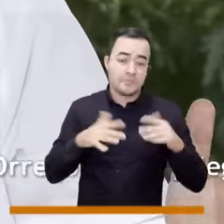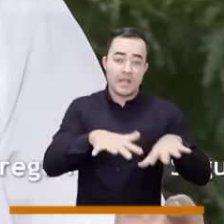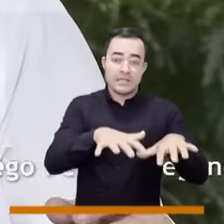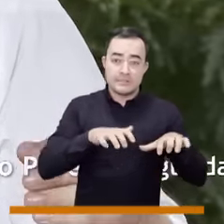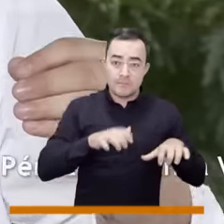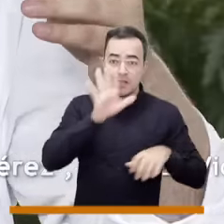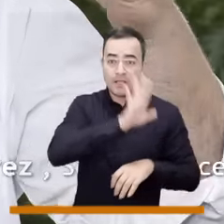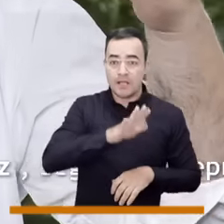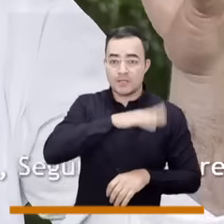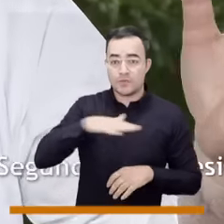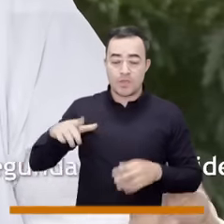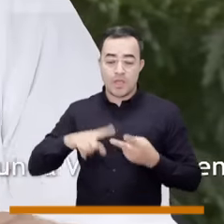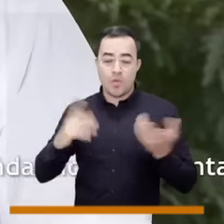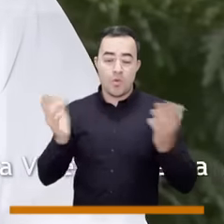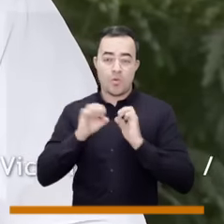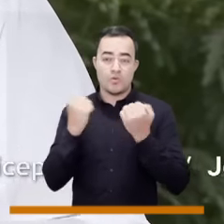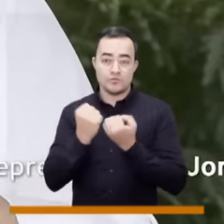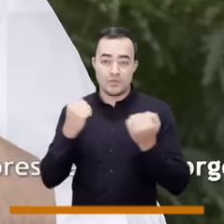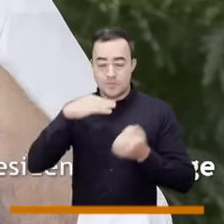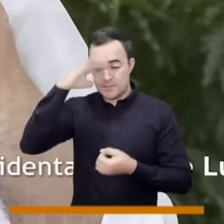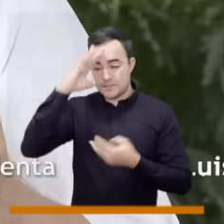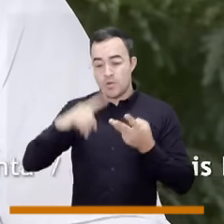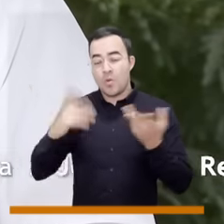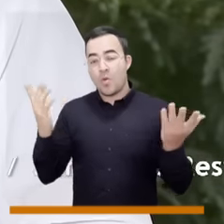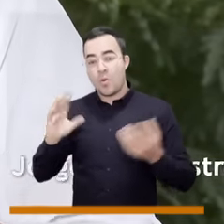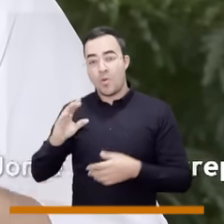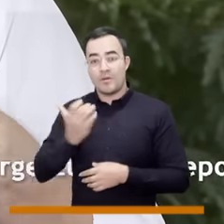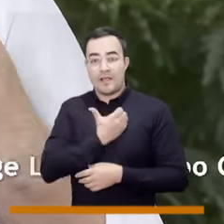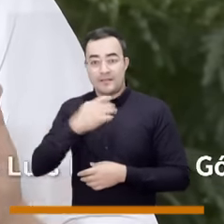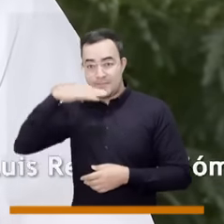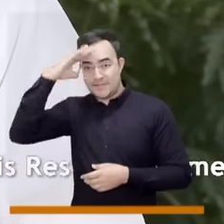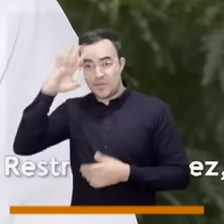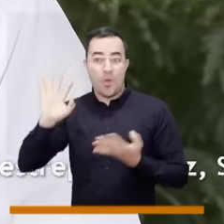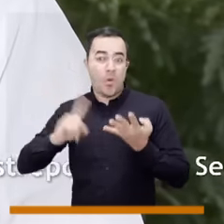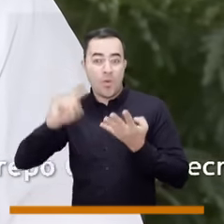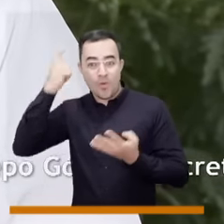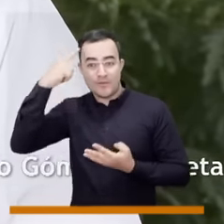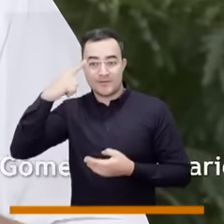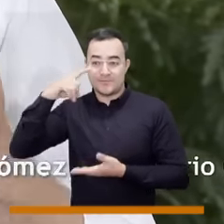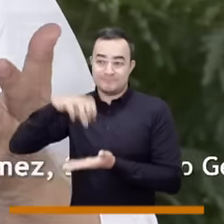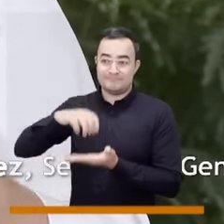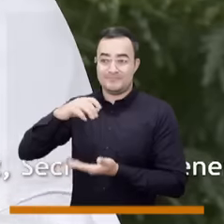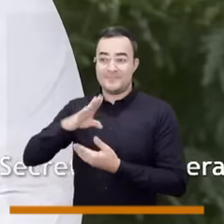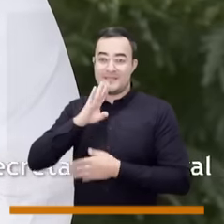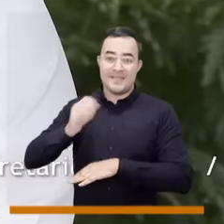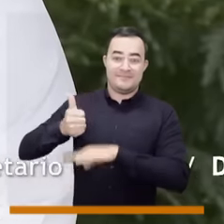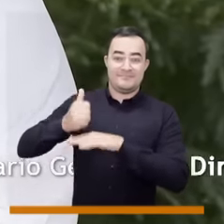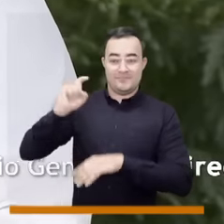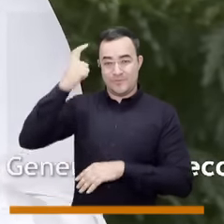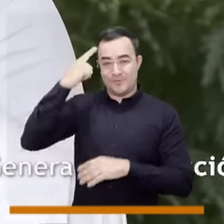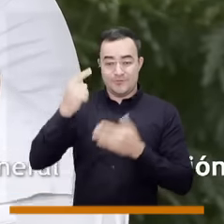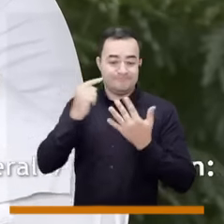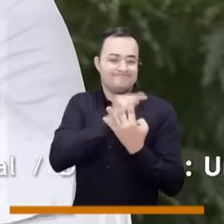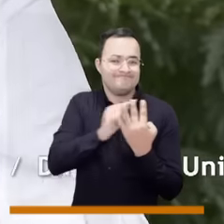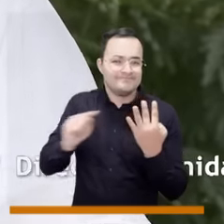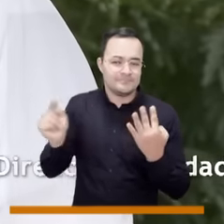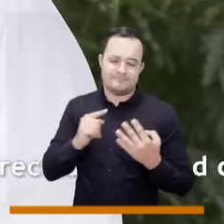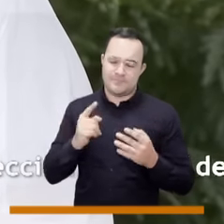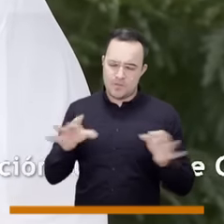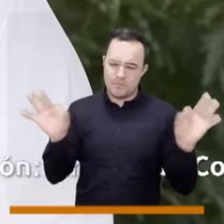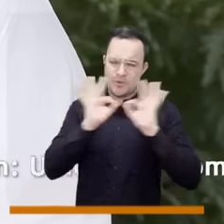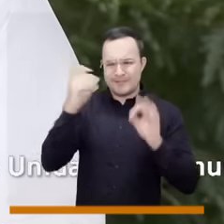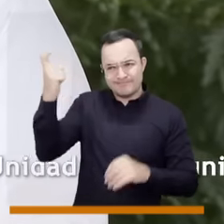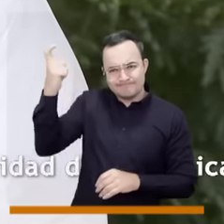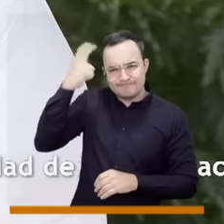ya sea al interior del consejo, de la asamblea departamental, alcaldía de Medellín o gobernación de Antioquia, por eso tenemos que elegir con la razón,